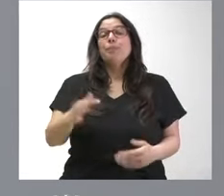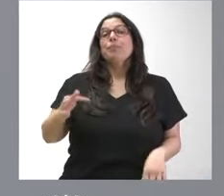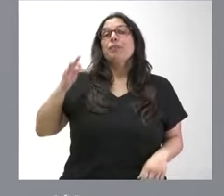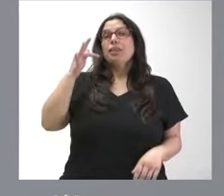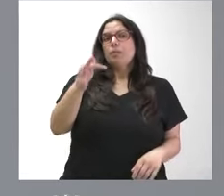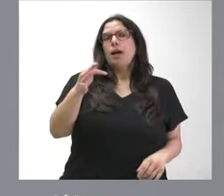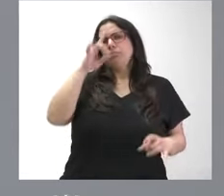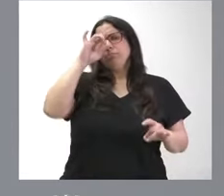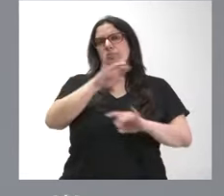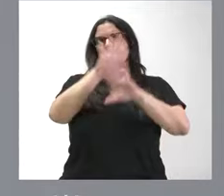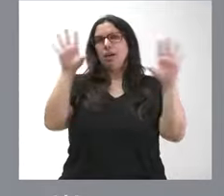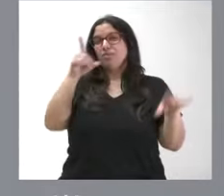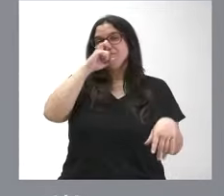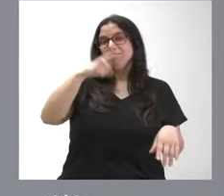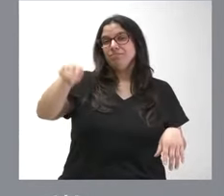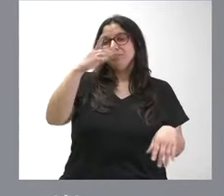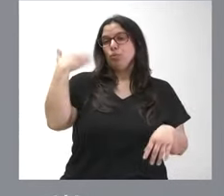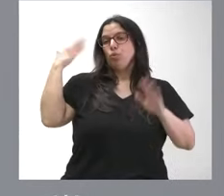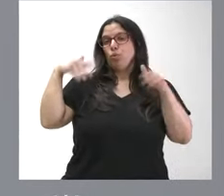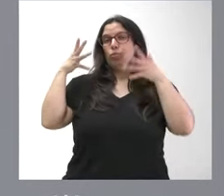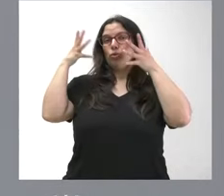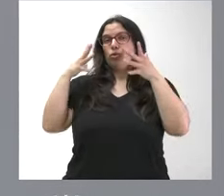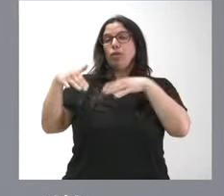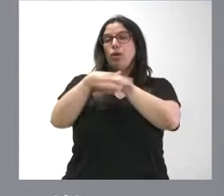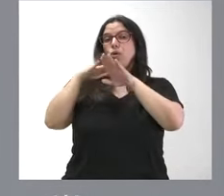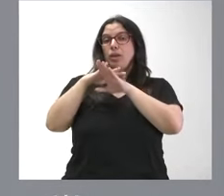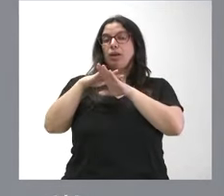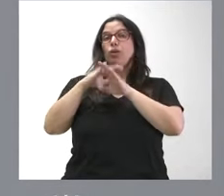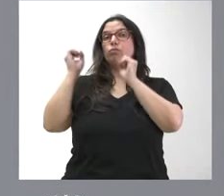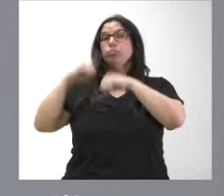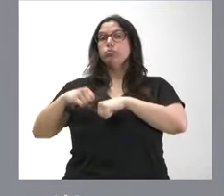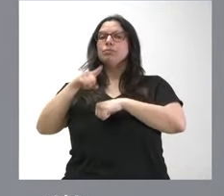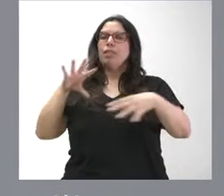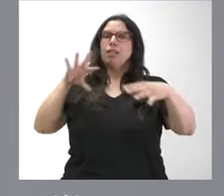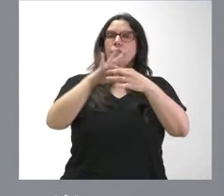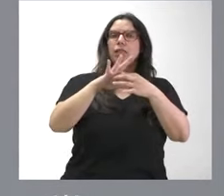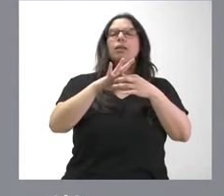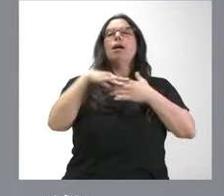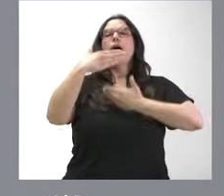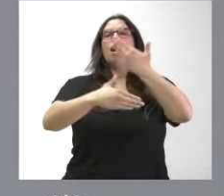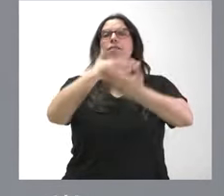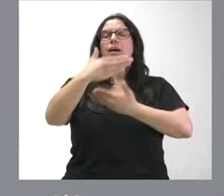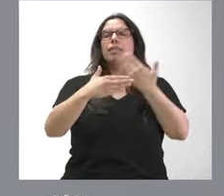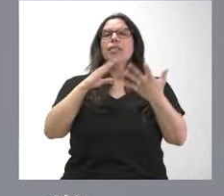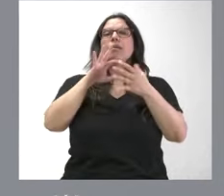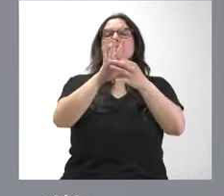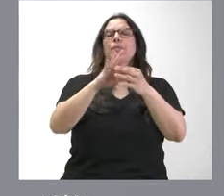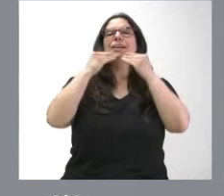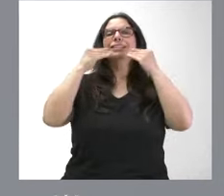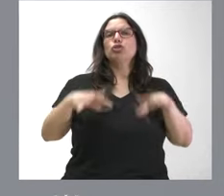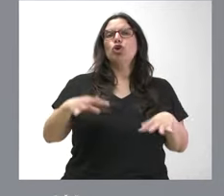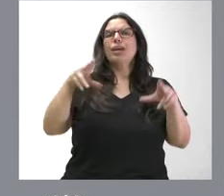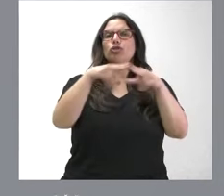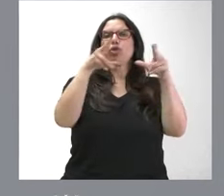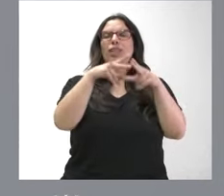se conecta claramente, como recordarán ustedes en el último Consejo de Gobierno, con el avance hacia la historia social única, lo que nos